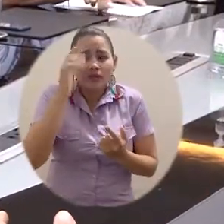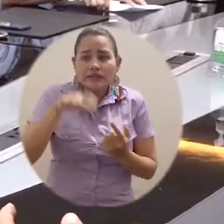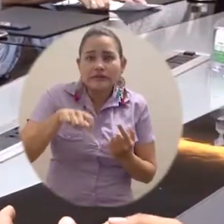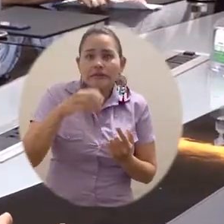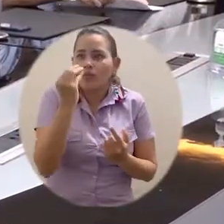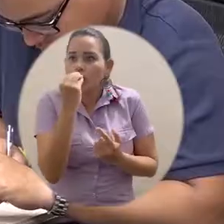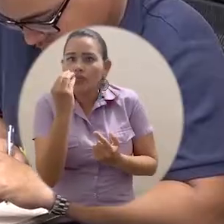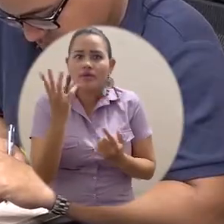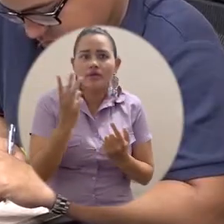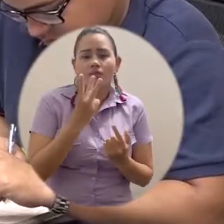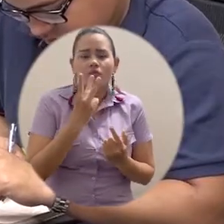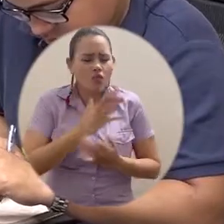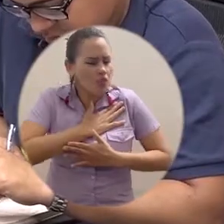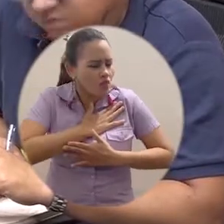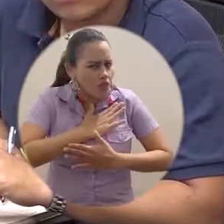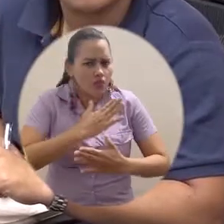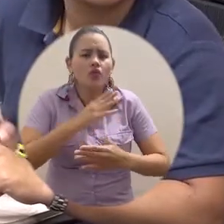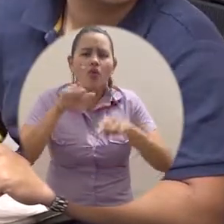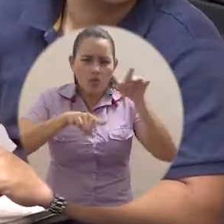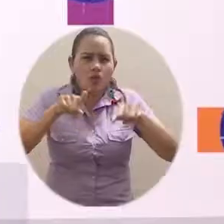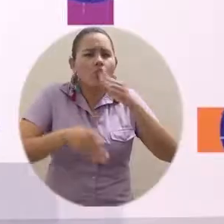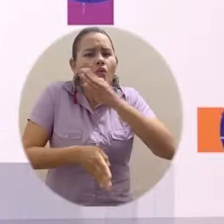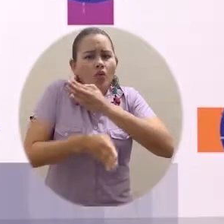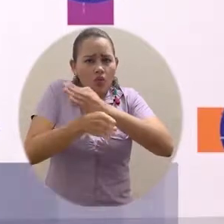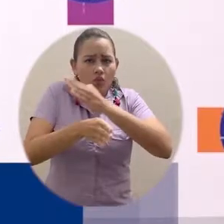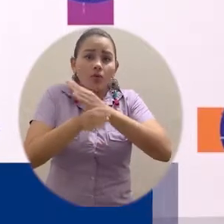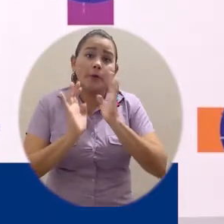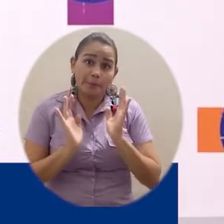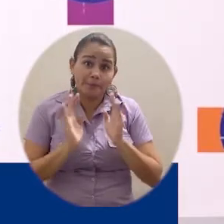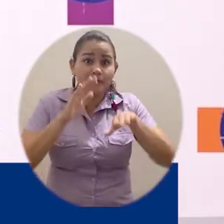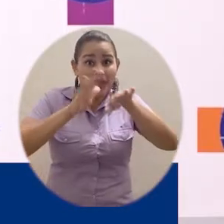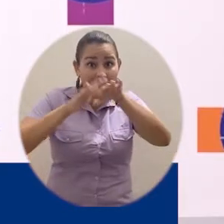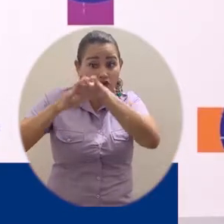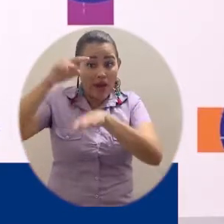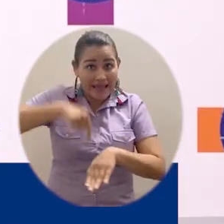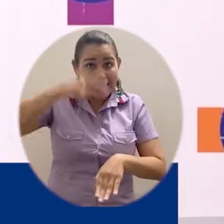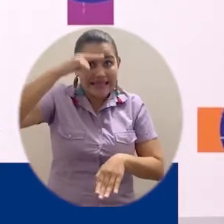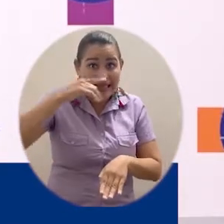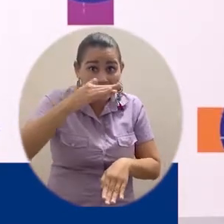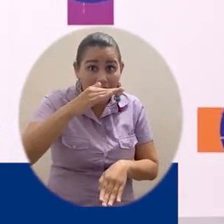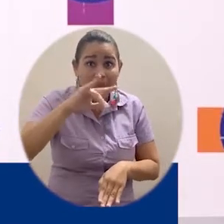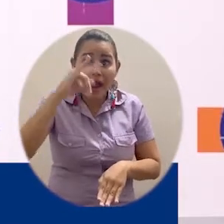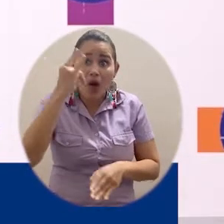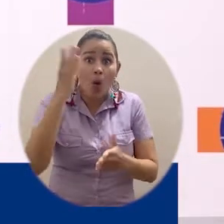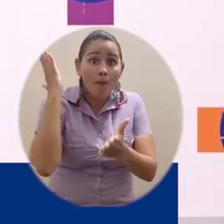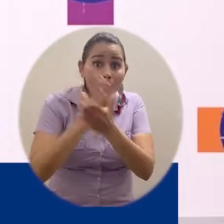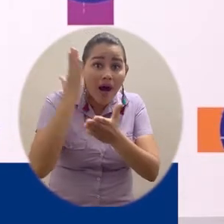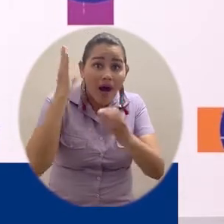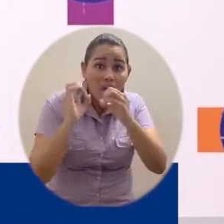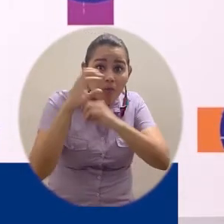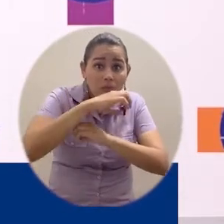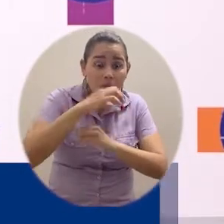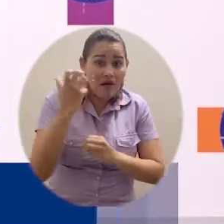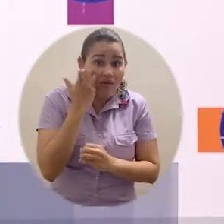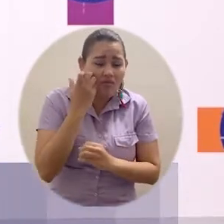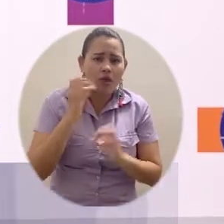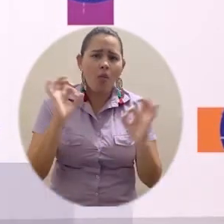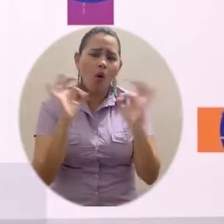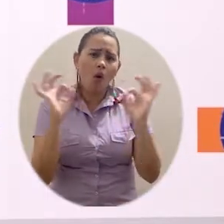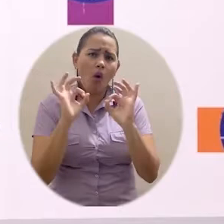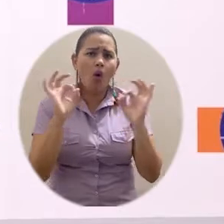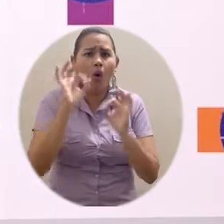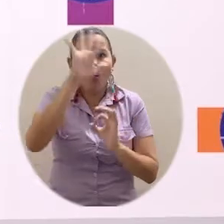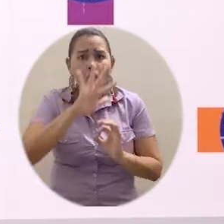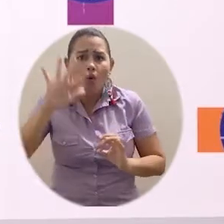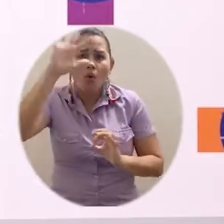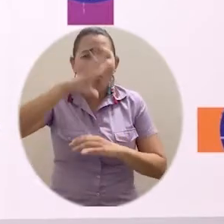evaluación de la situación, hasta ahora no se reporta ningún caso en Santa Marta, en el Magdalena, ni mucho menos en la universidad. Sabemos que puede existir un